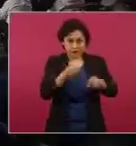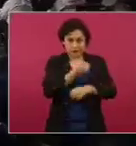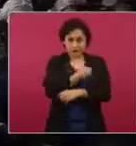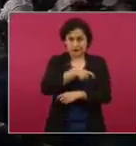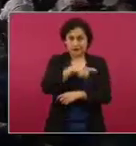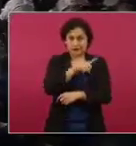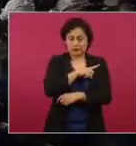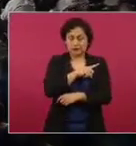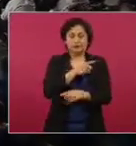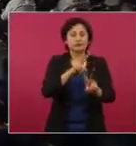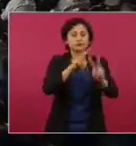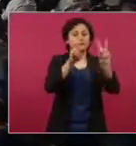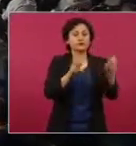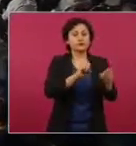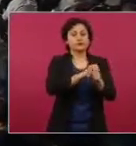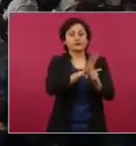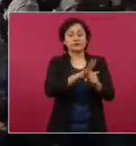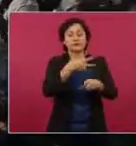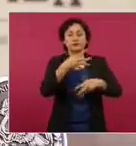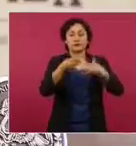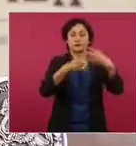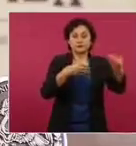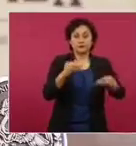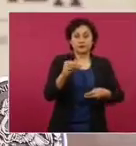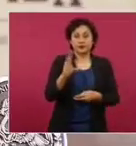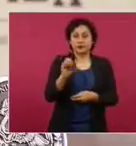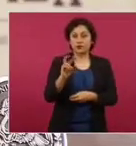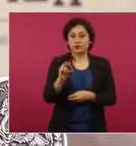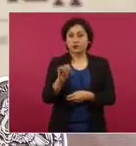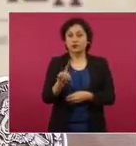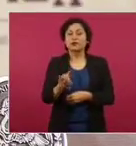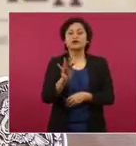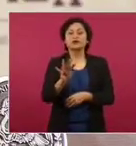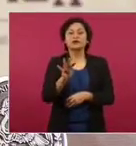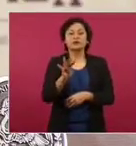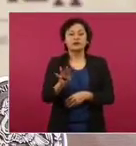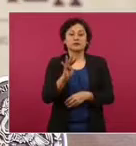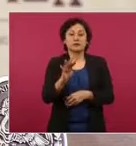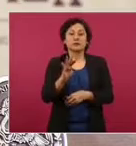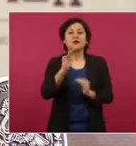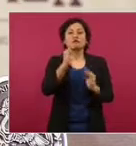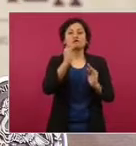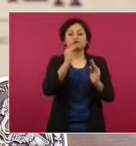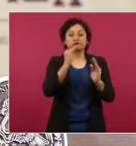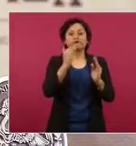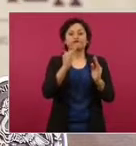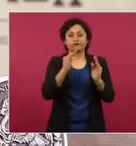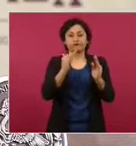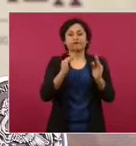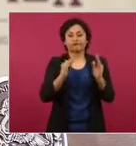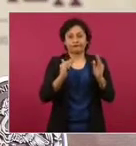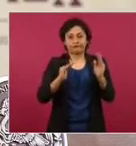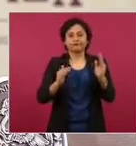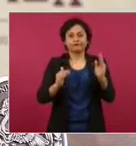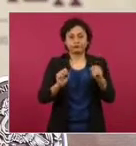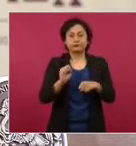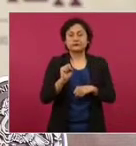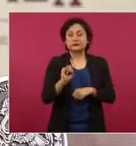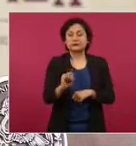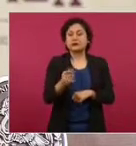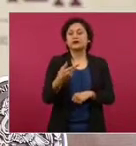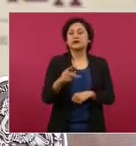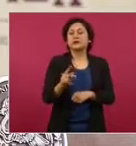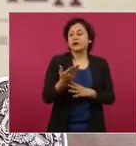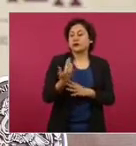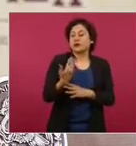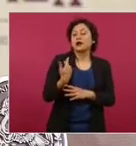La pandemia de COVID-19 mantiene en un periodo de reducción, pero como hemos comentado en semanas recientes, ya